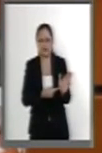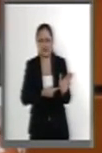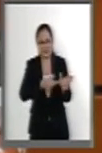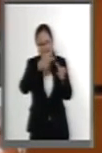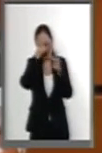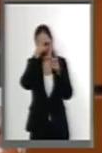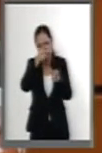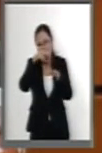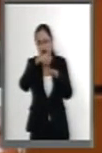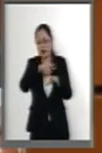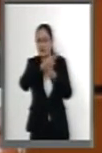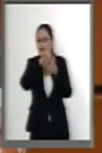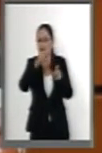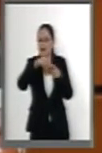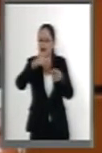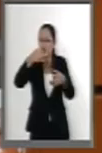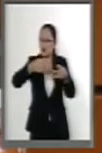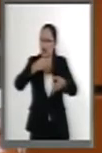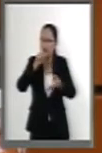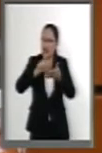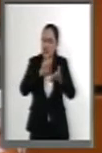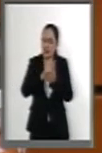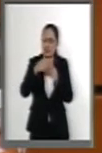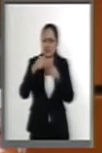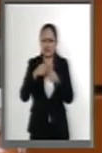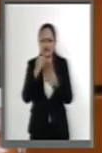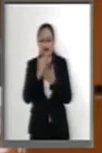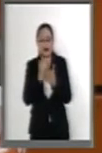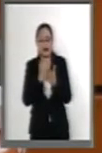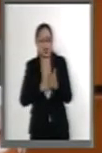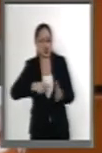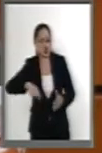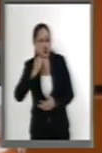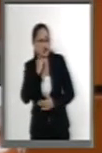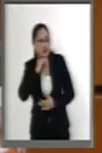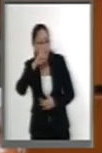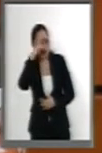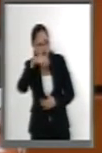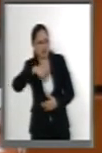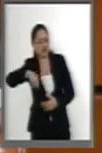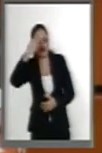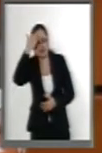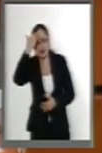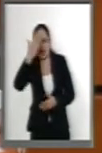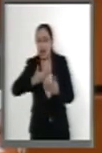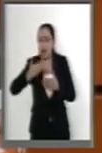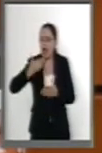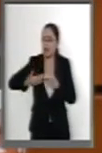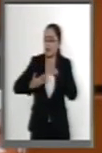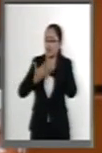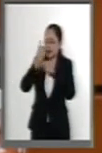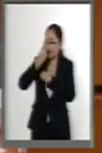jurídica y que había manejado el Senado de la República en la Presidencia,